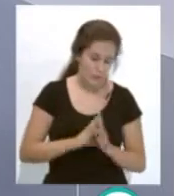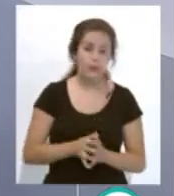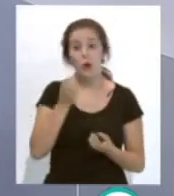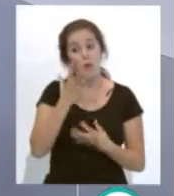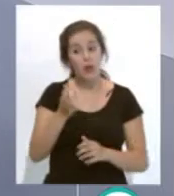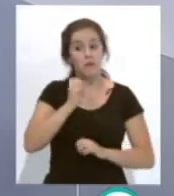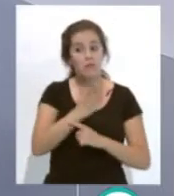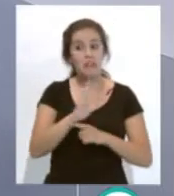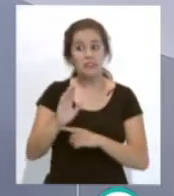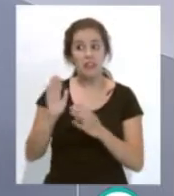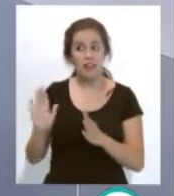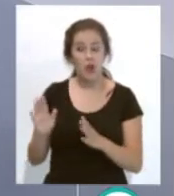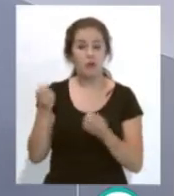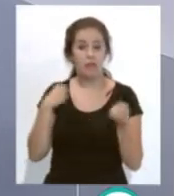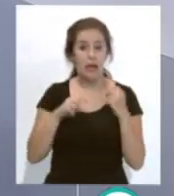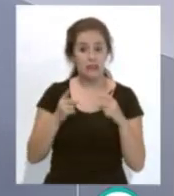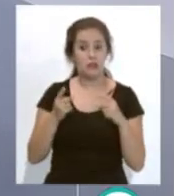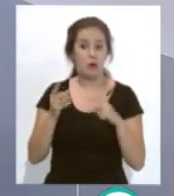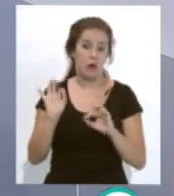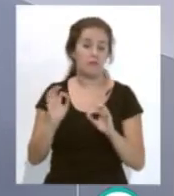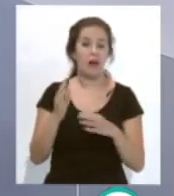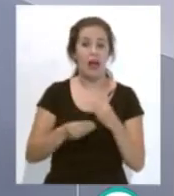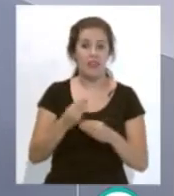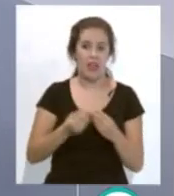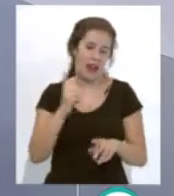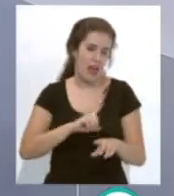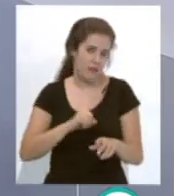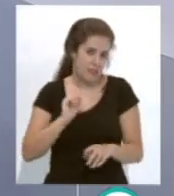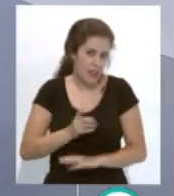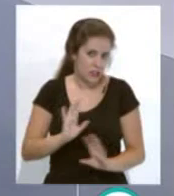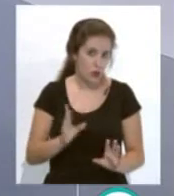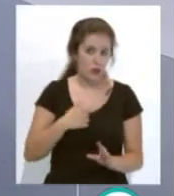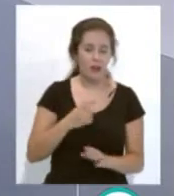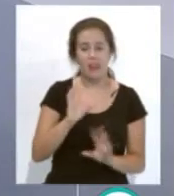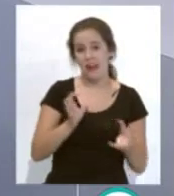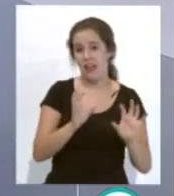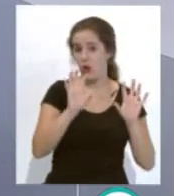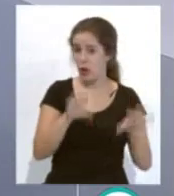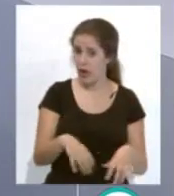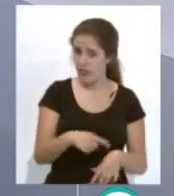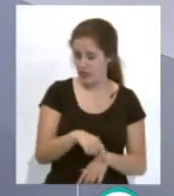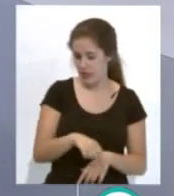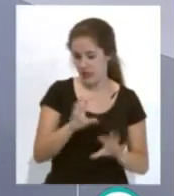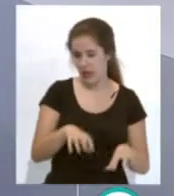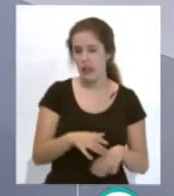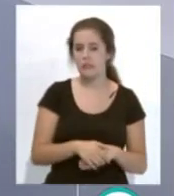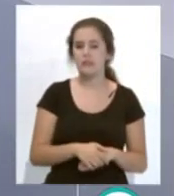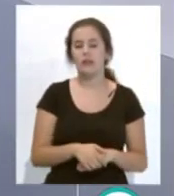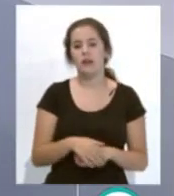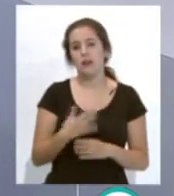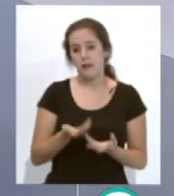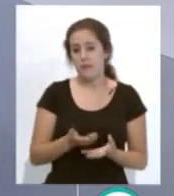presentación del acto lo hacía, como no puede ser de otra manera, la directora de Radio Cádiz, de la cadena SER en Cádiz, justamente